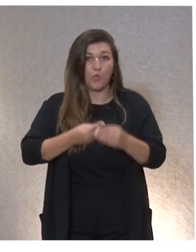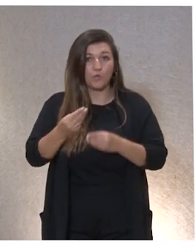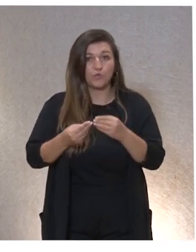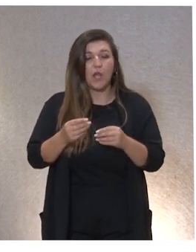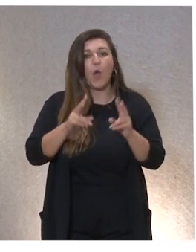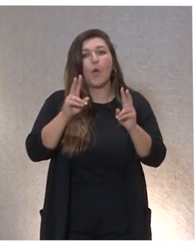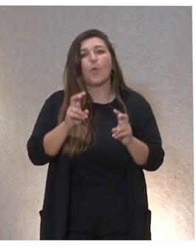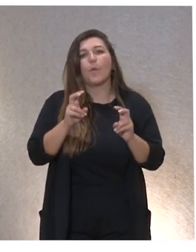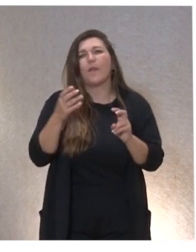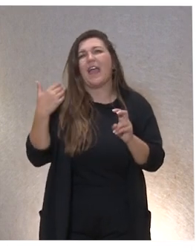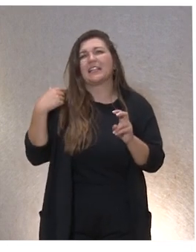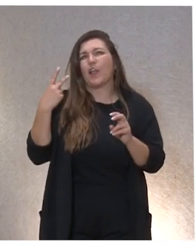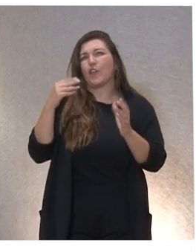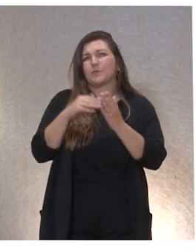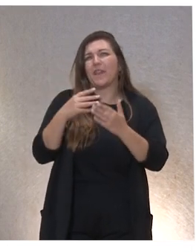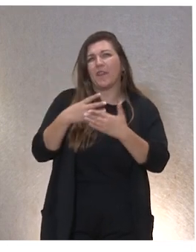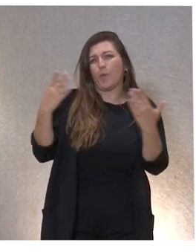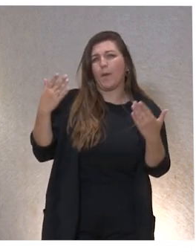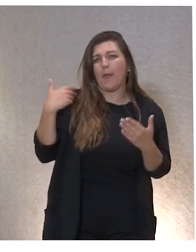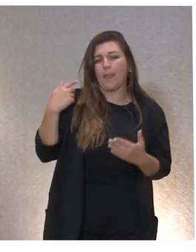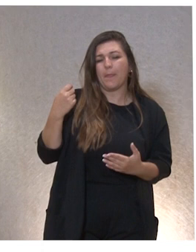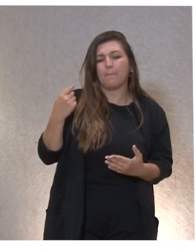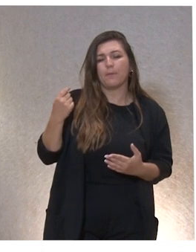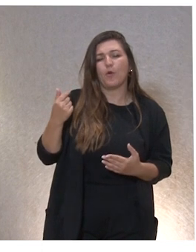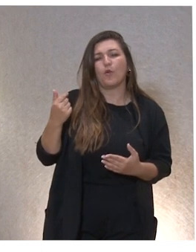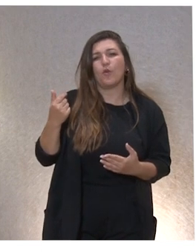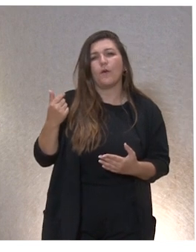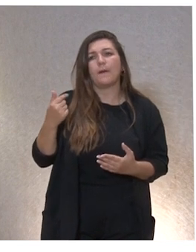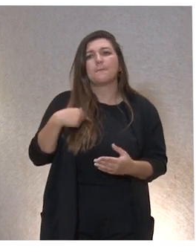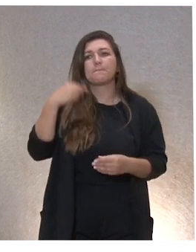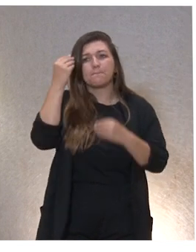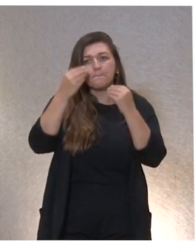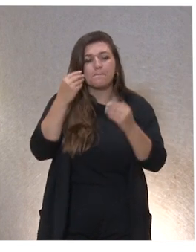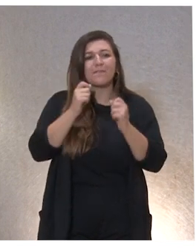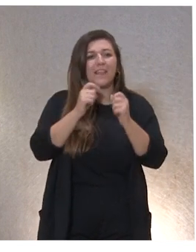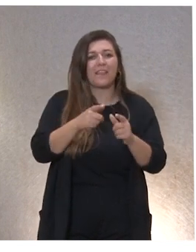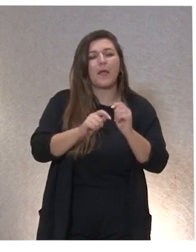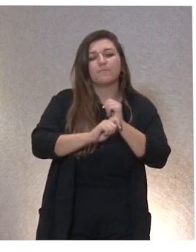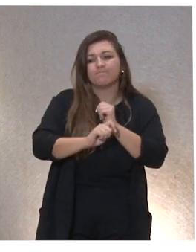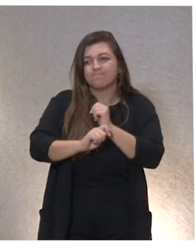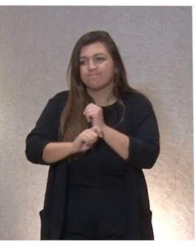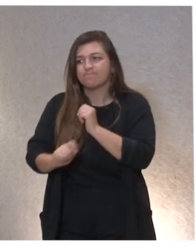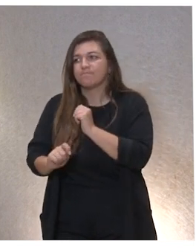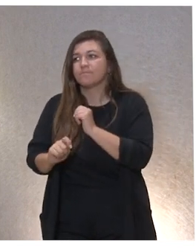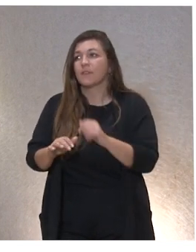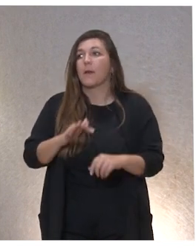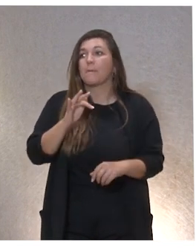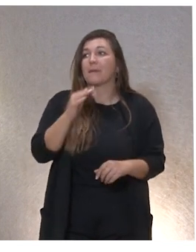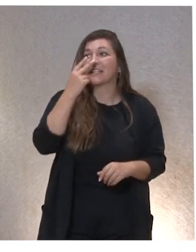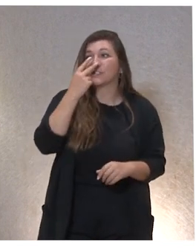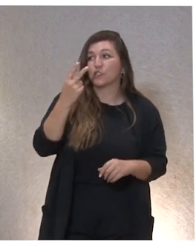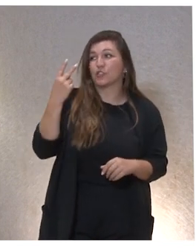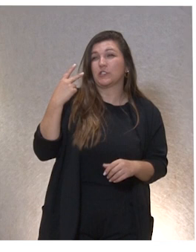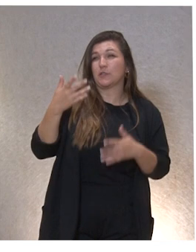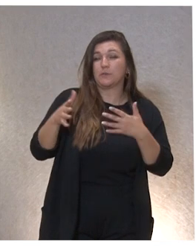edición es del 2019 es relativamente reciente y creemos que puede dar muchas pistas ¿vale? y luego hace un par de años